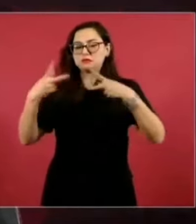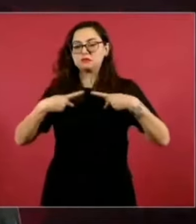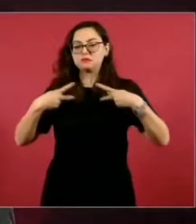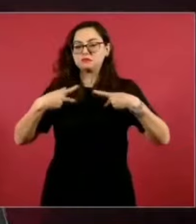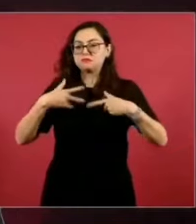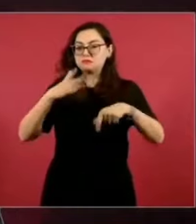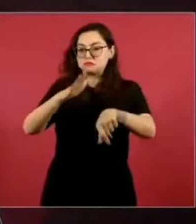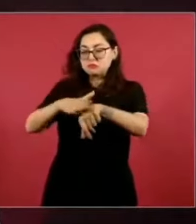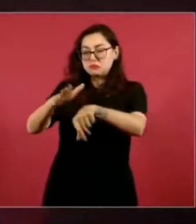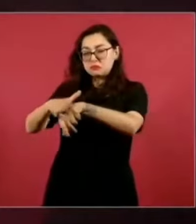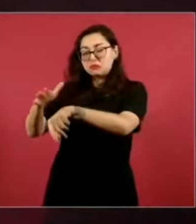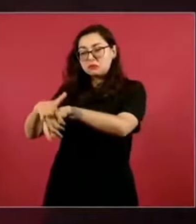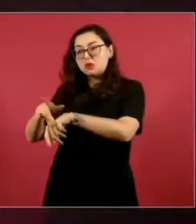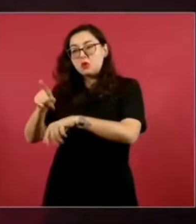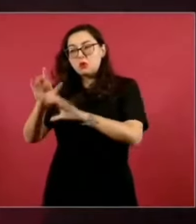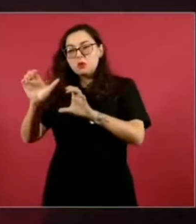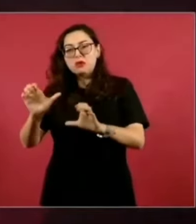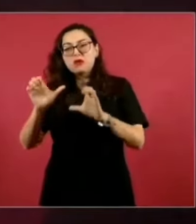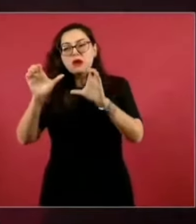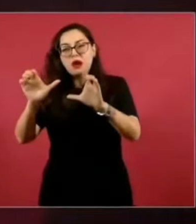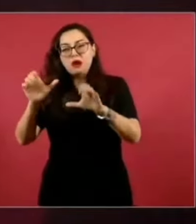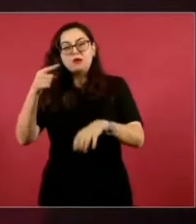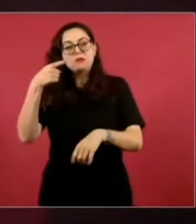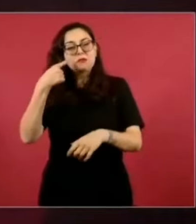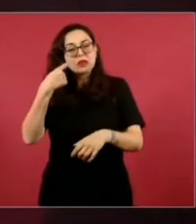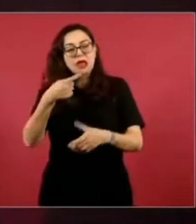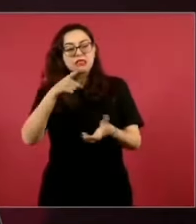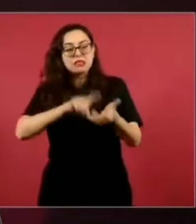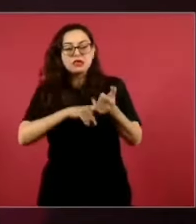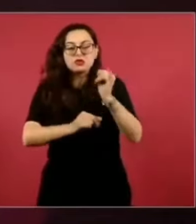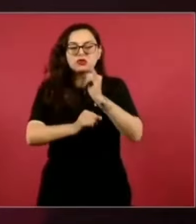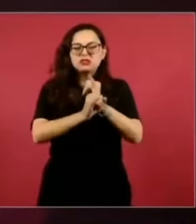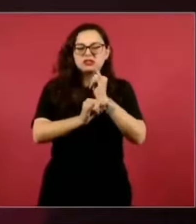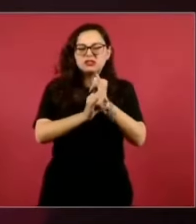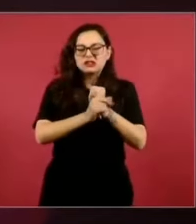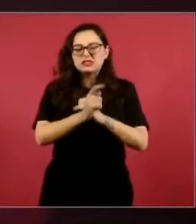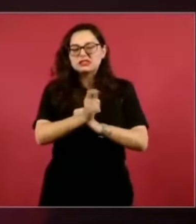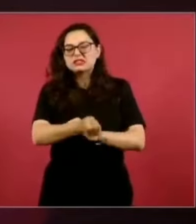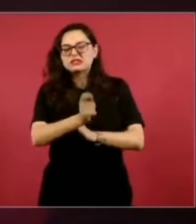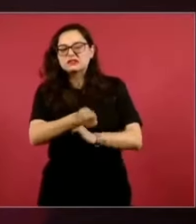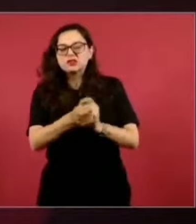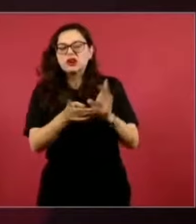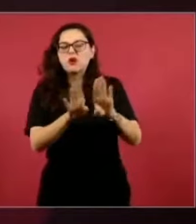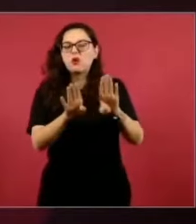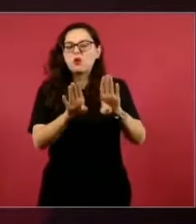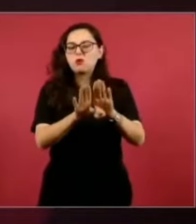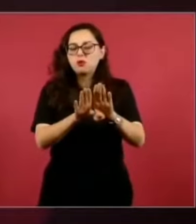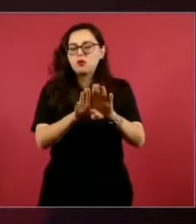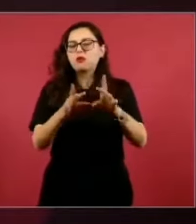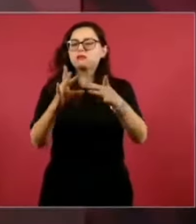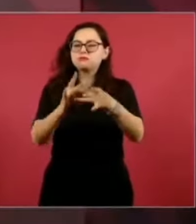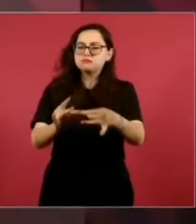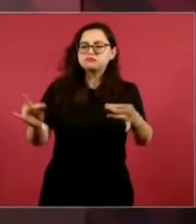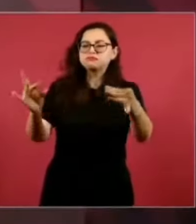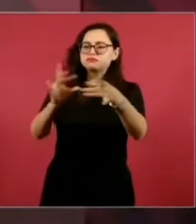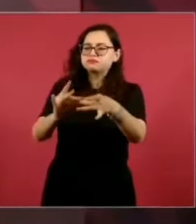en redes sociales, ¿Cómo funciona? Ese es un taller